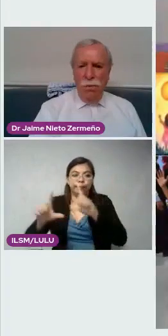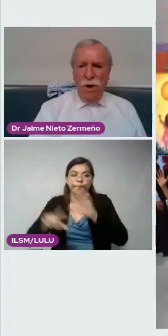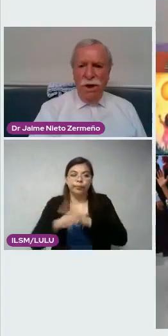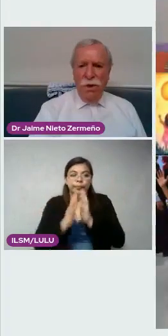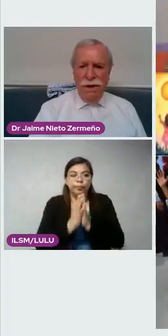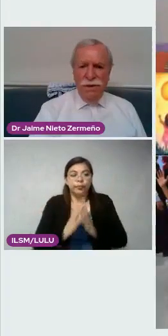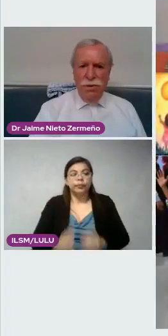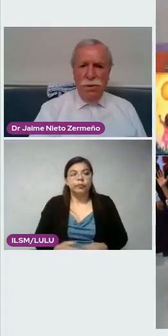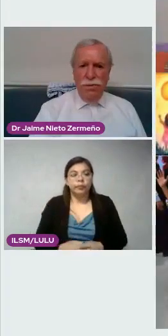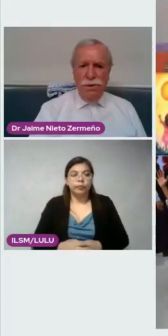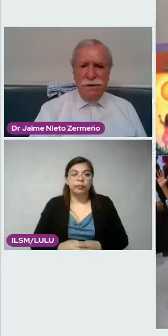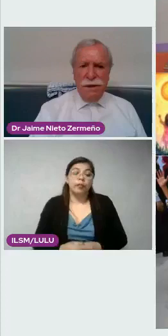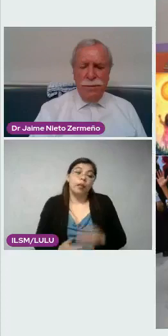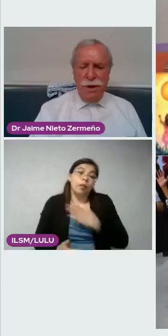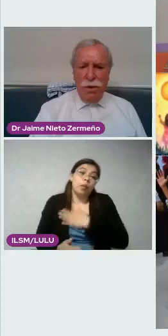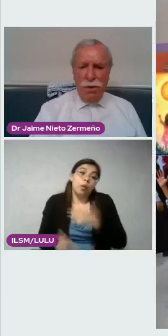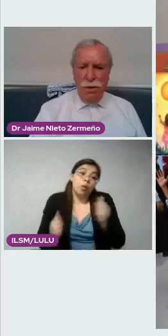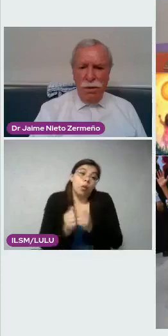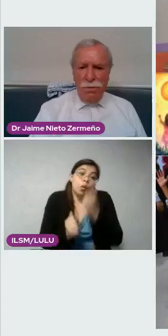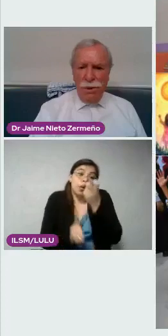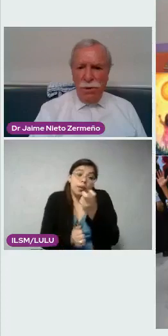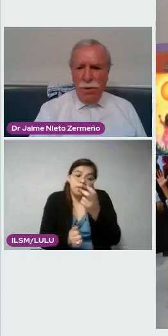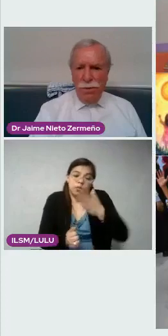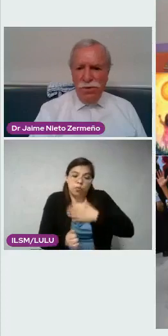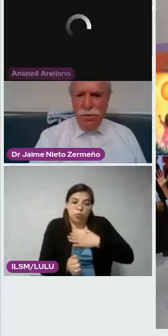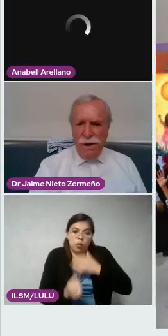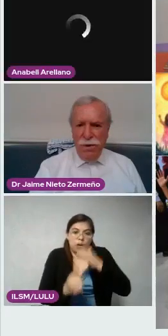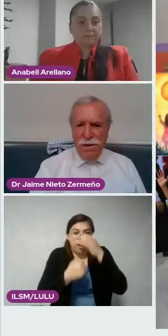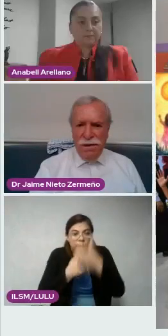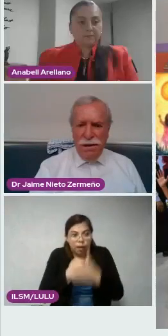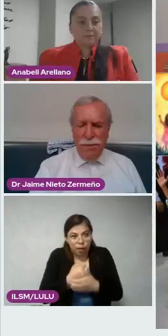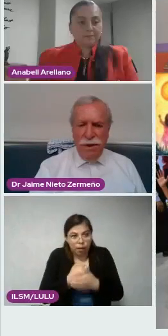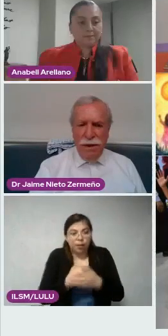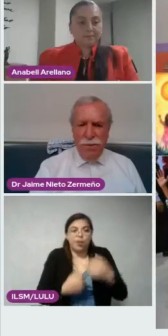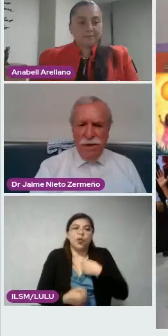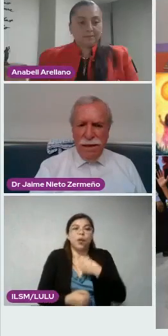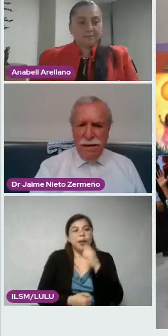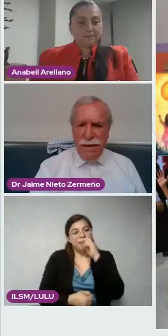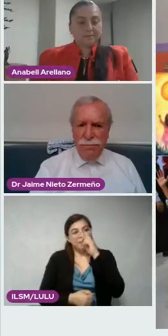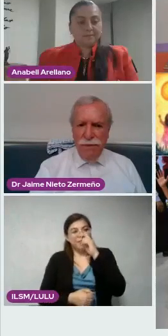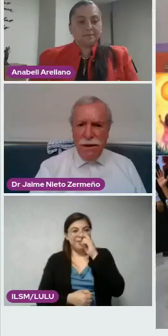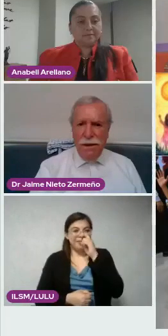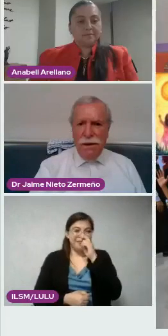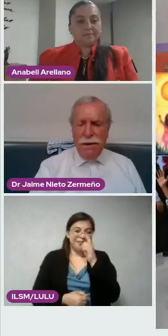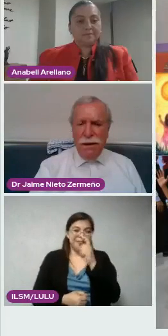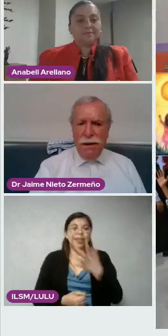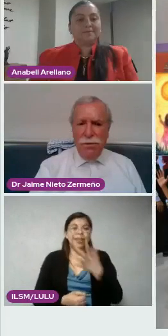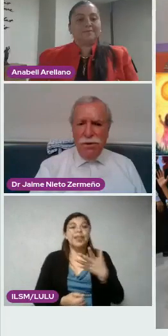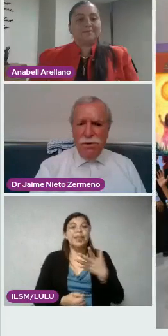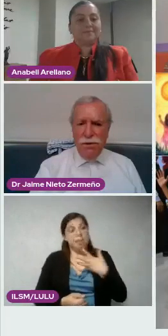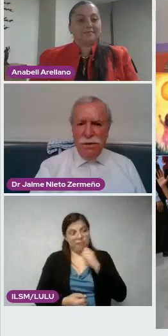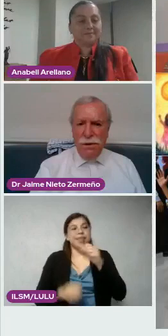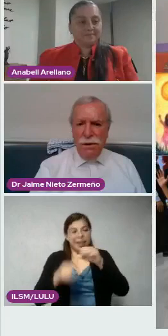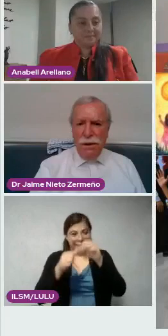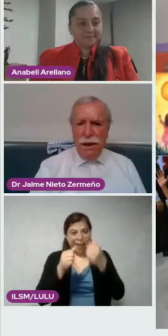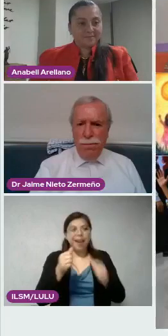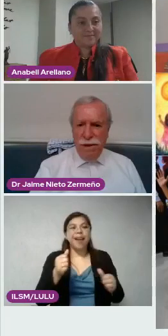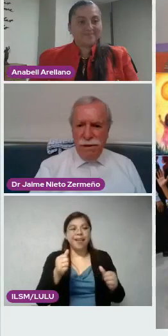Bueno, y con esto, pues termino primero presumiéndoles que también tenemos arte. Tenemos